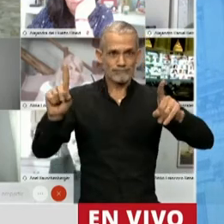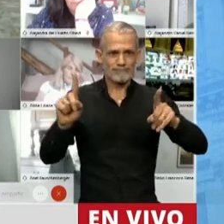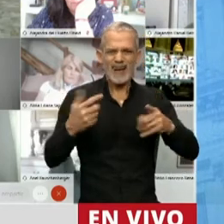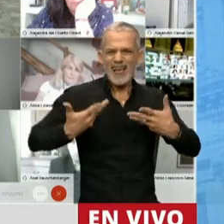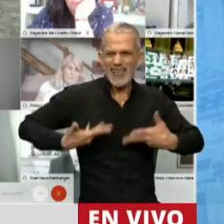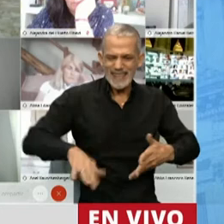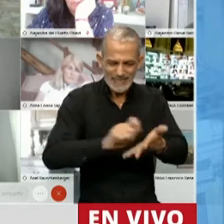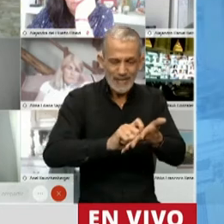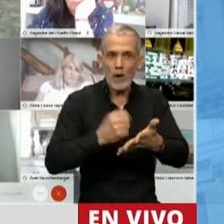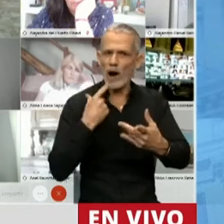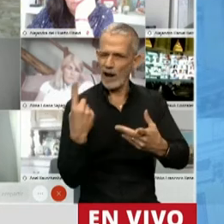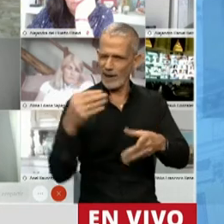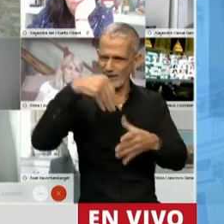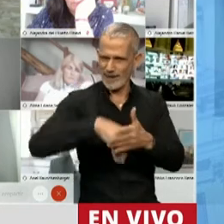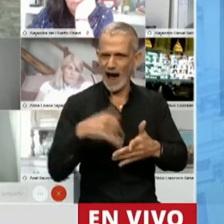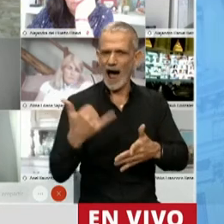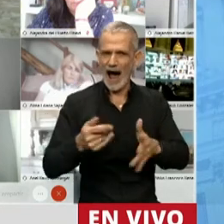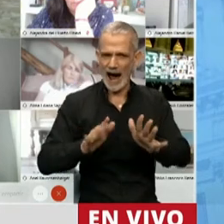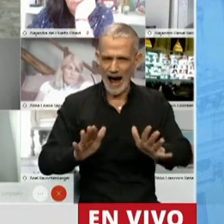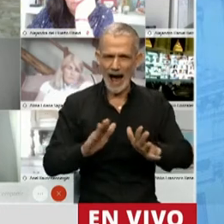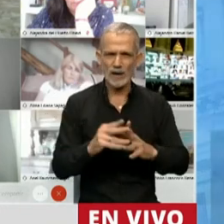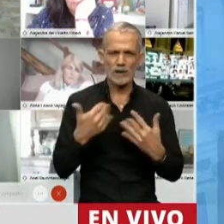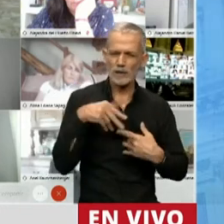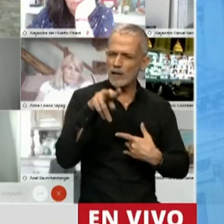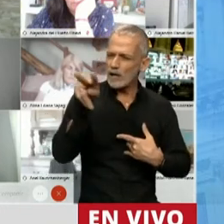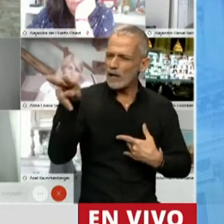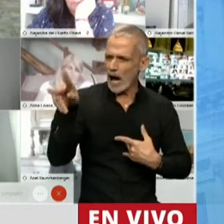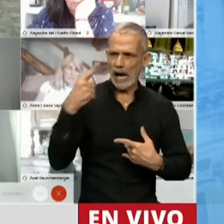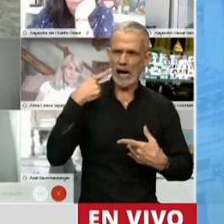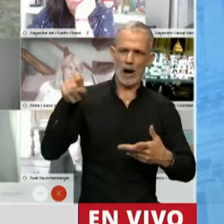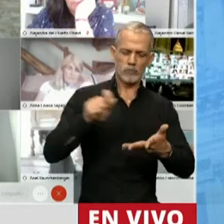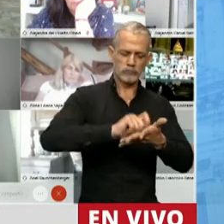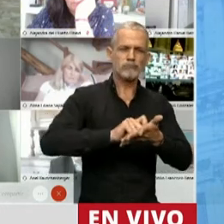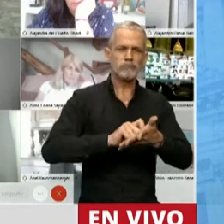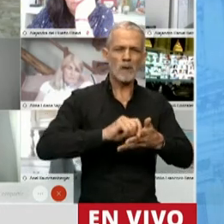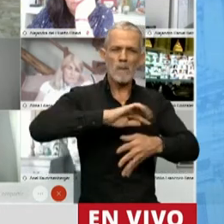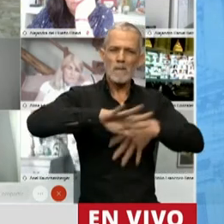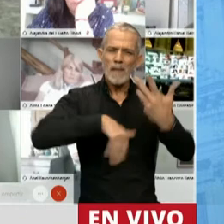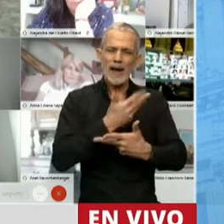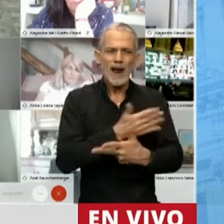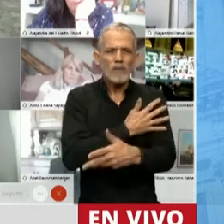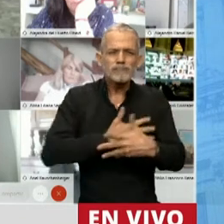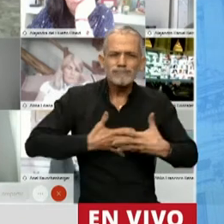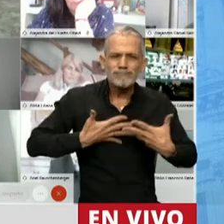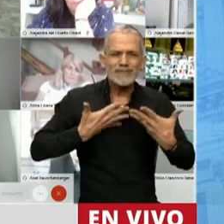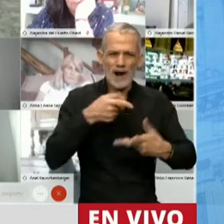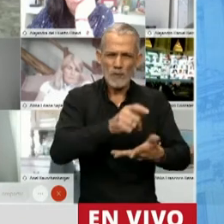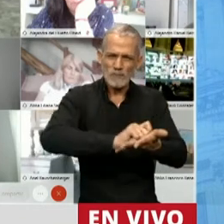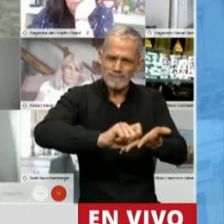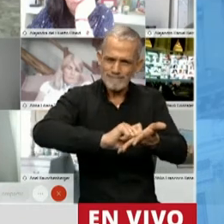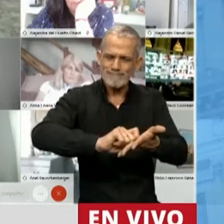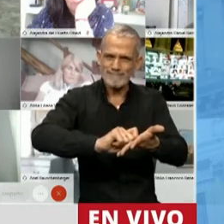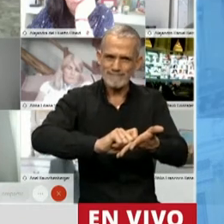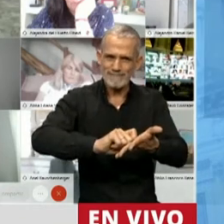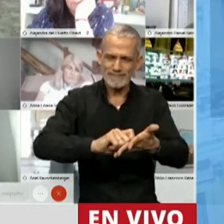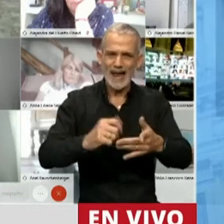simpleza y la crítica, una capacidad de observación notable con una ternura impresionante y por sobre